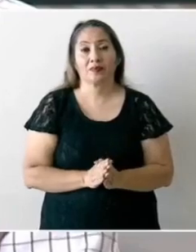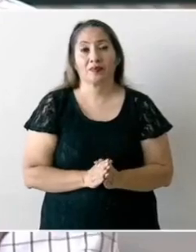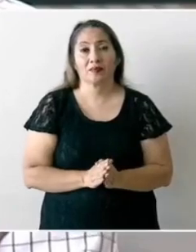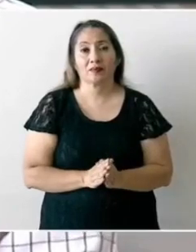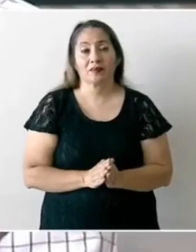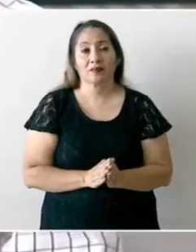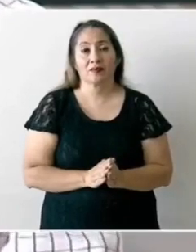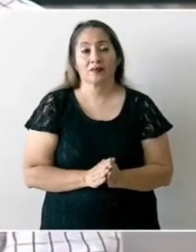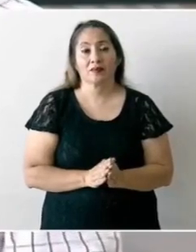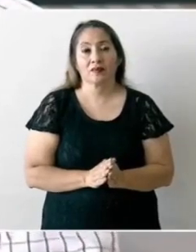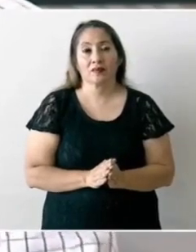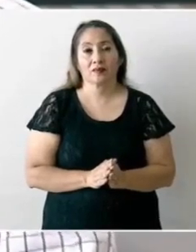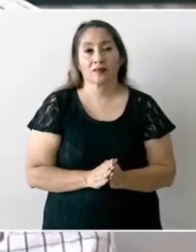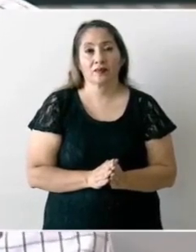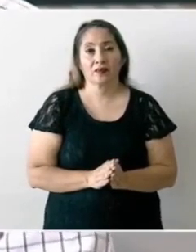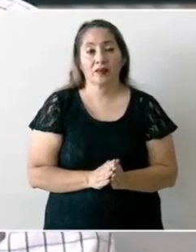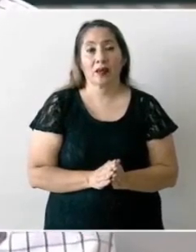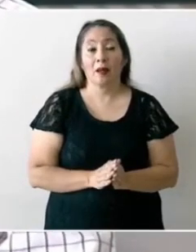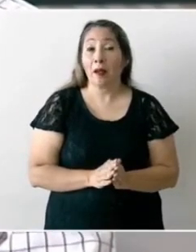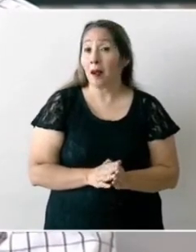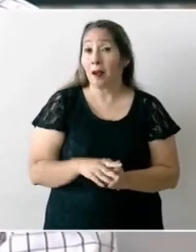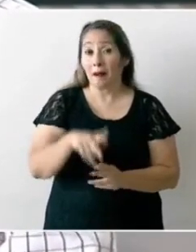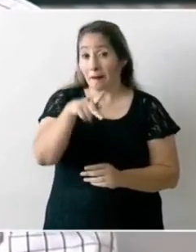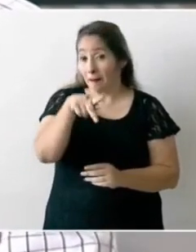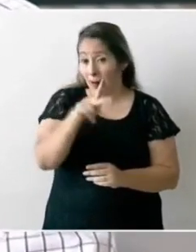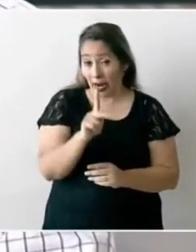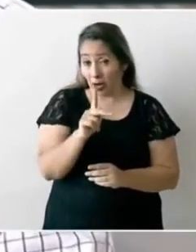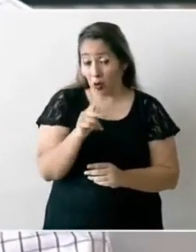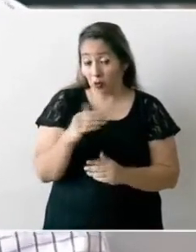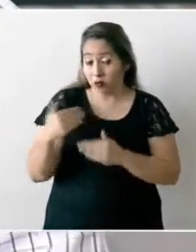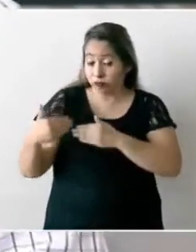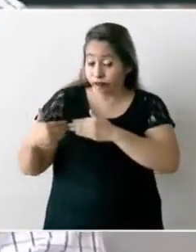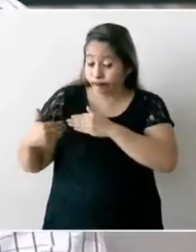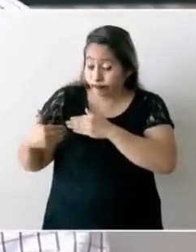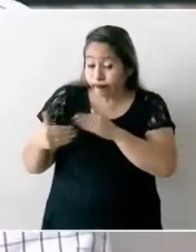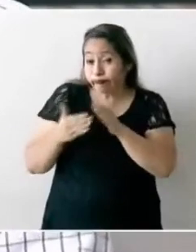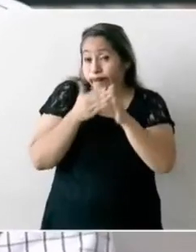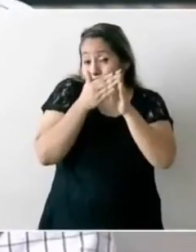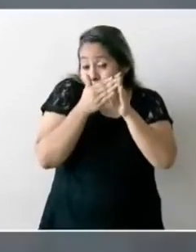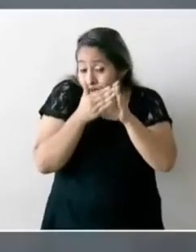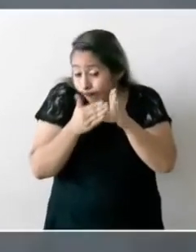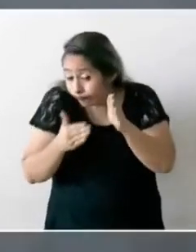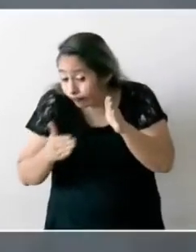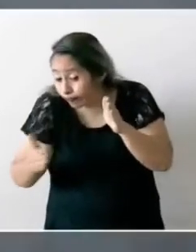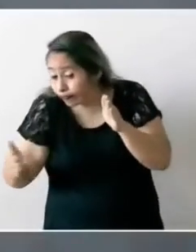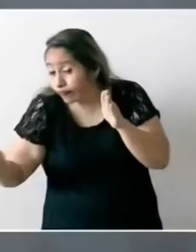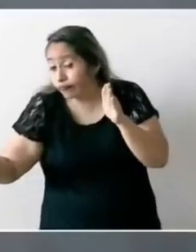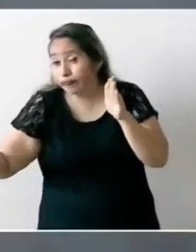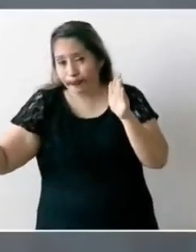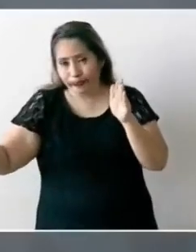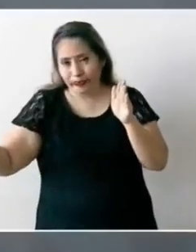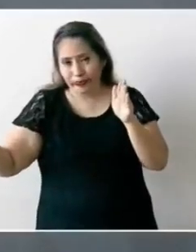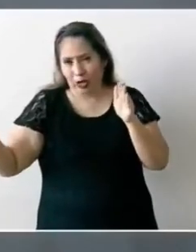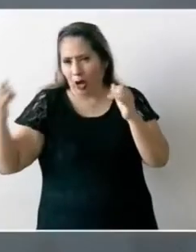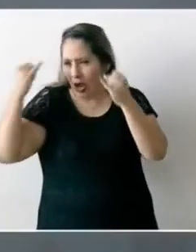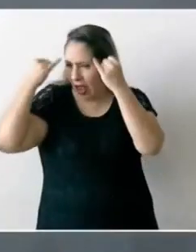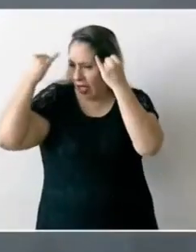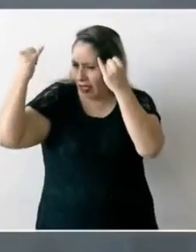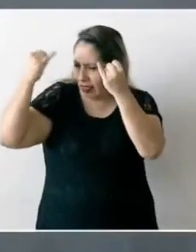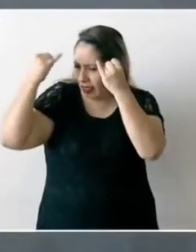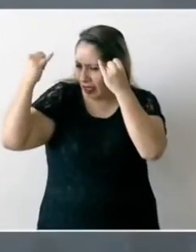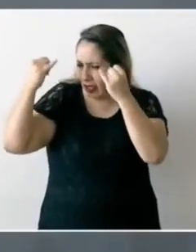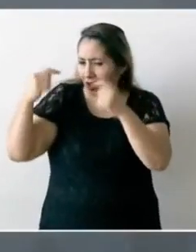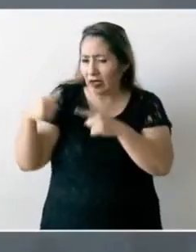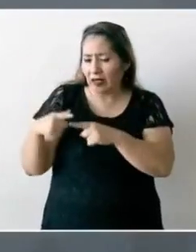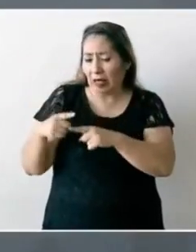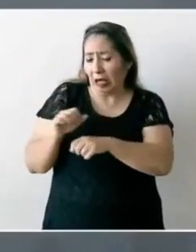para someter al pueblo con esa idea perversa